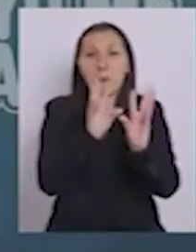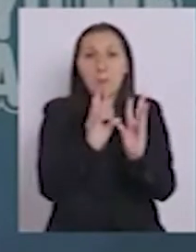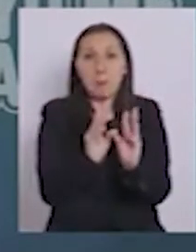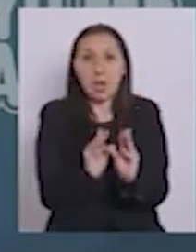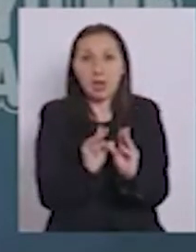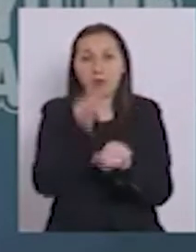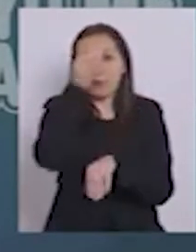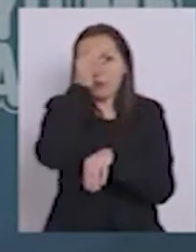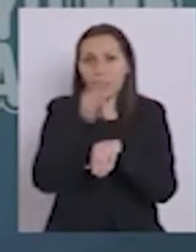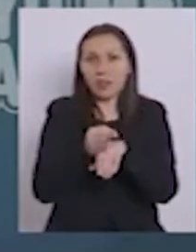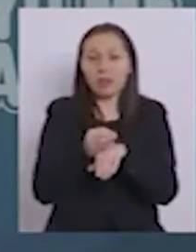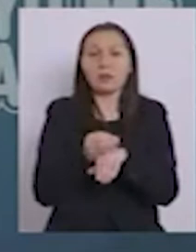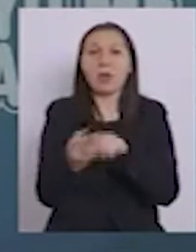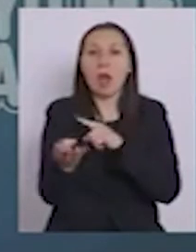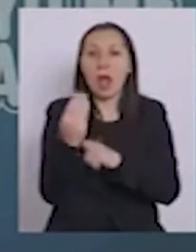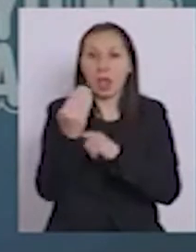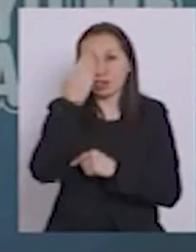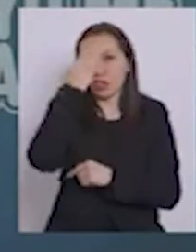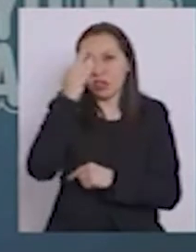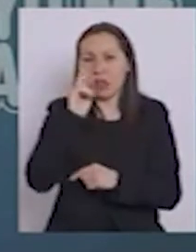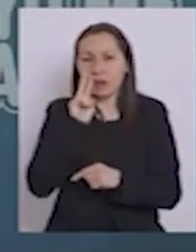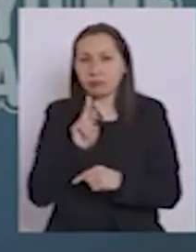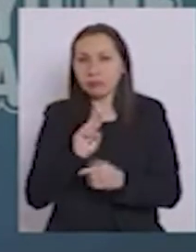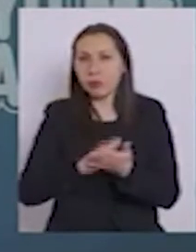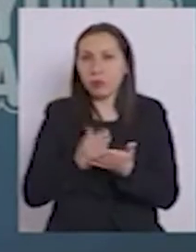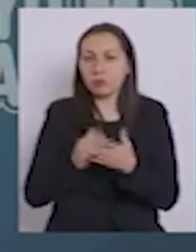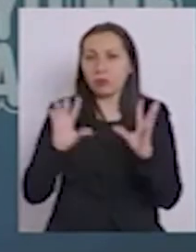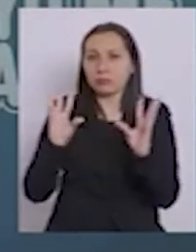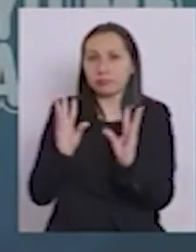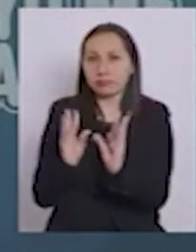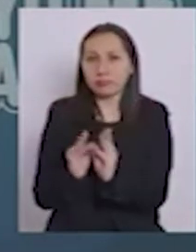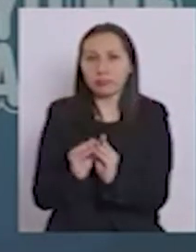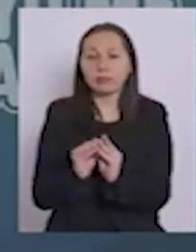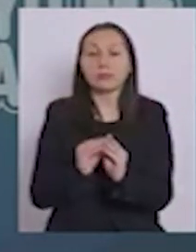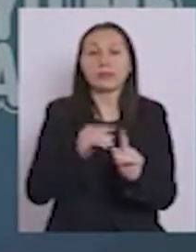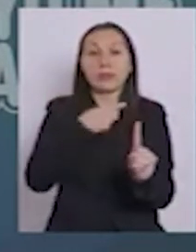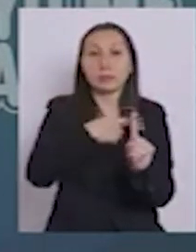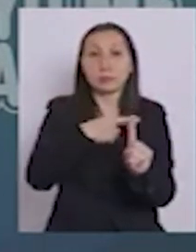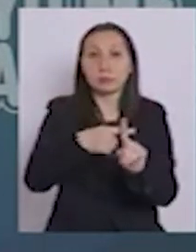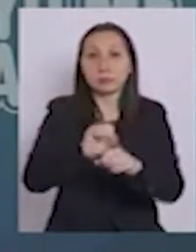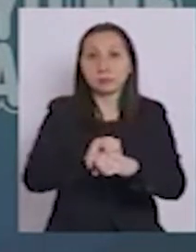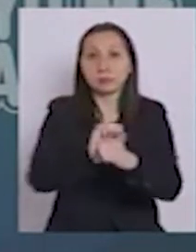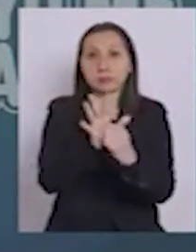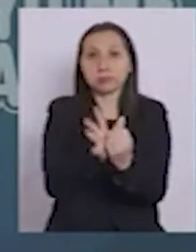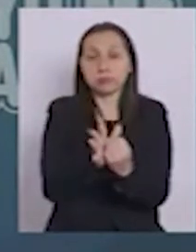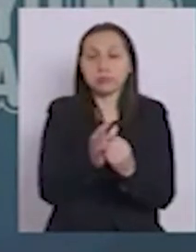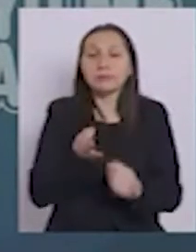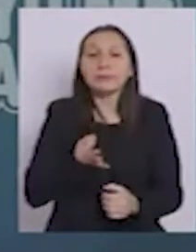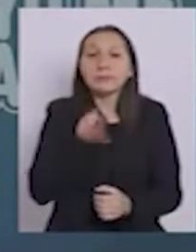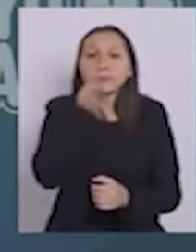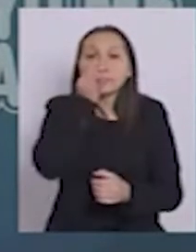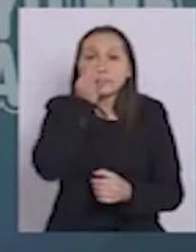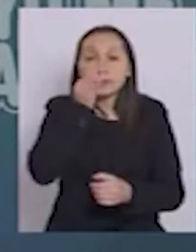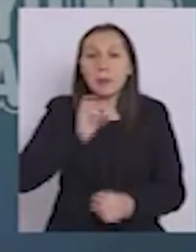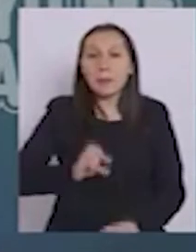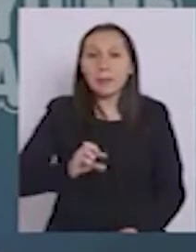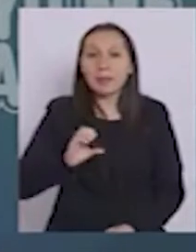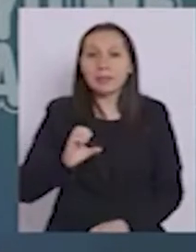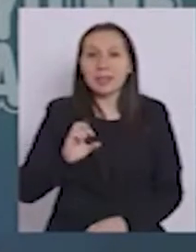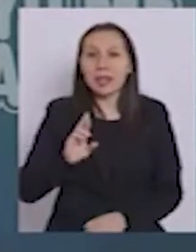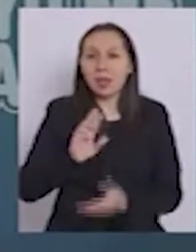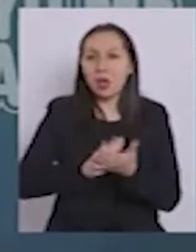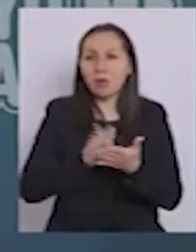sus nuevos casos en los últimos 14 días. Y la positividad de la reacción de polimerasa en cadena PCR